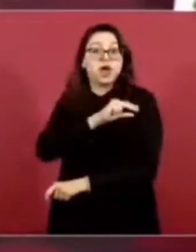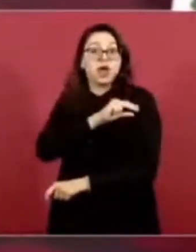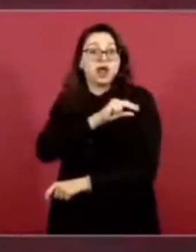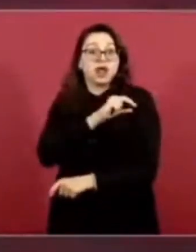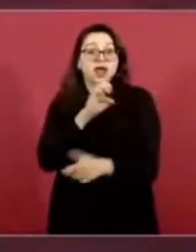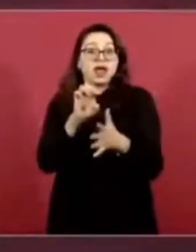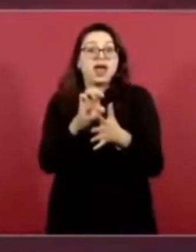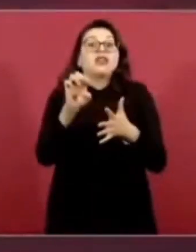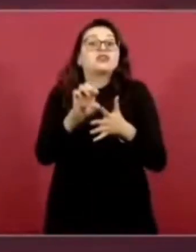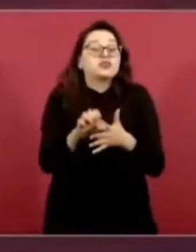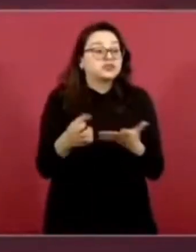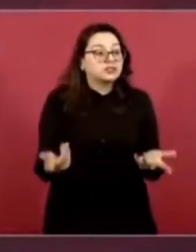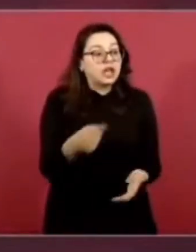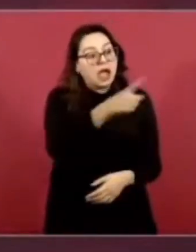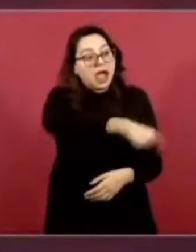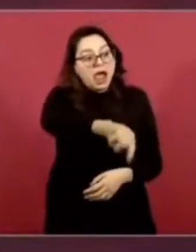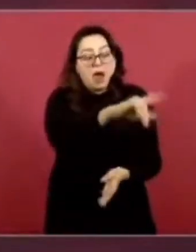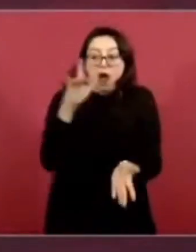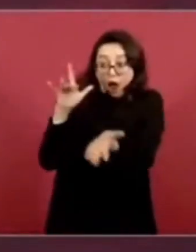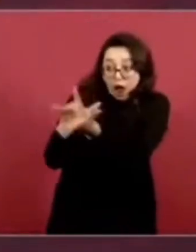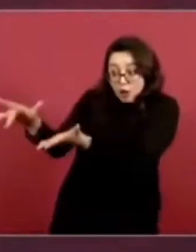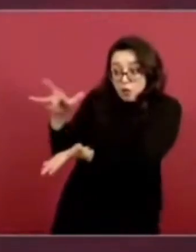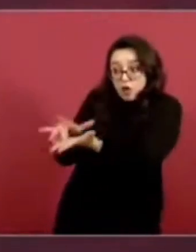Pues Fox, Calderón,